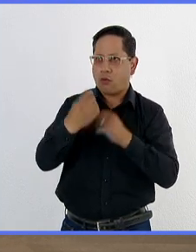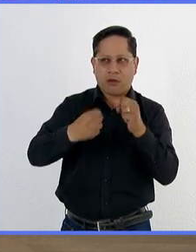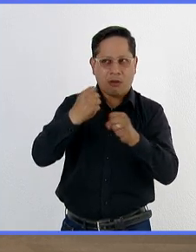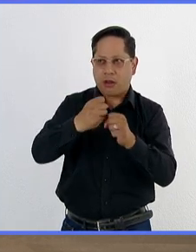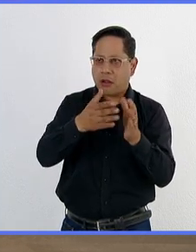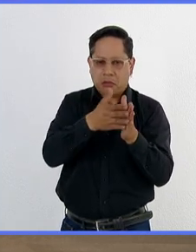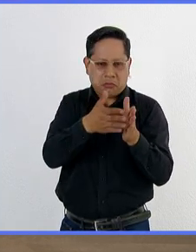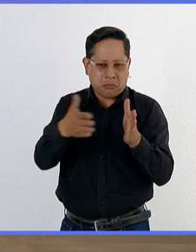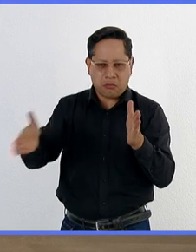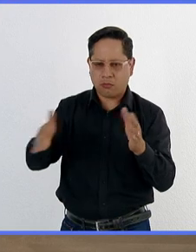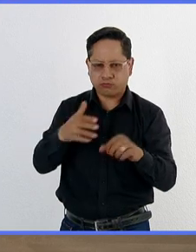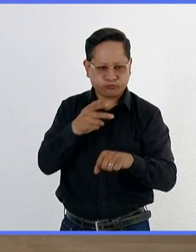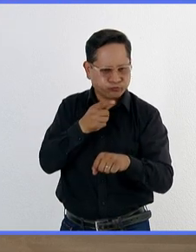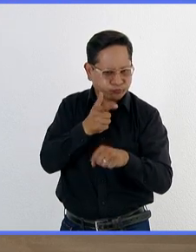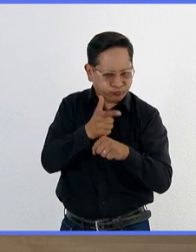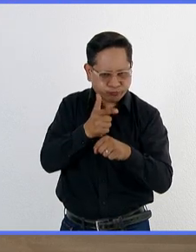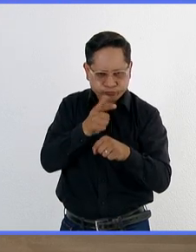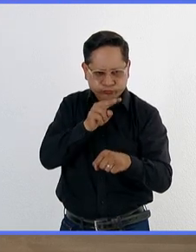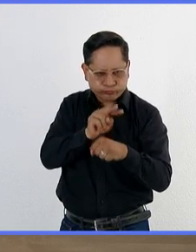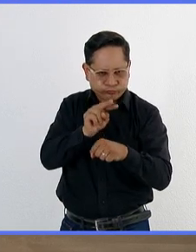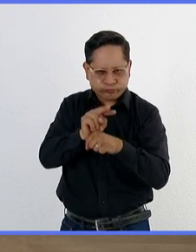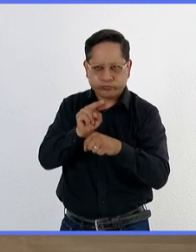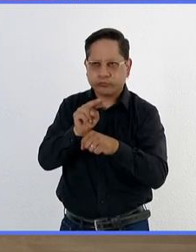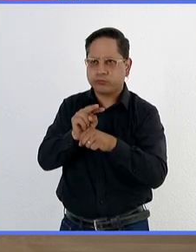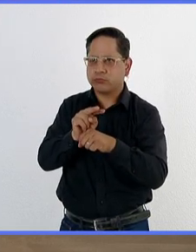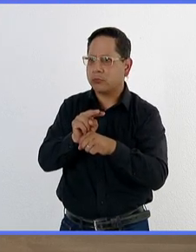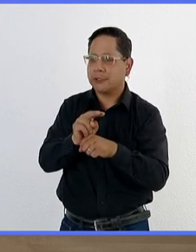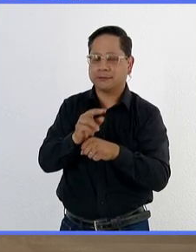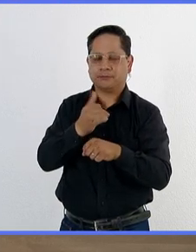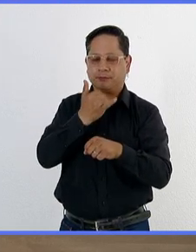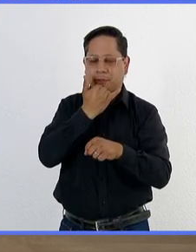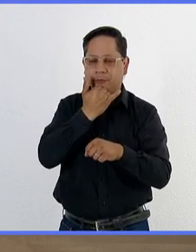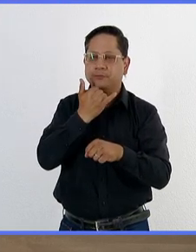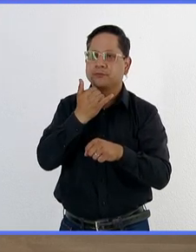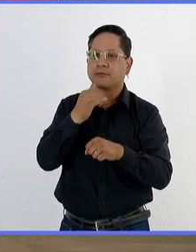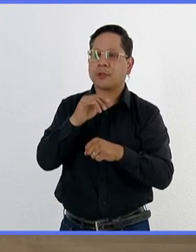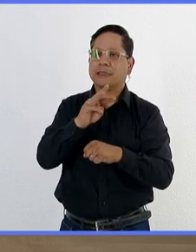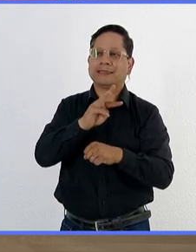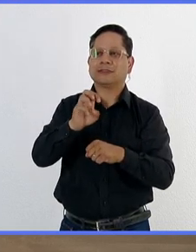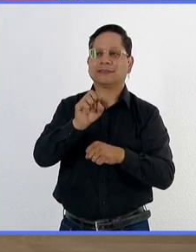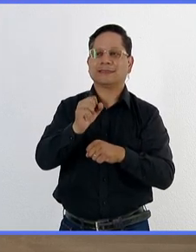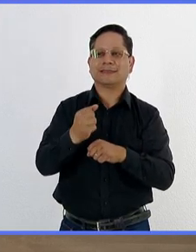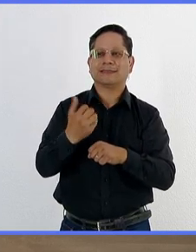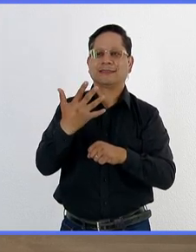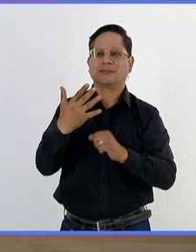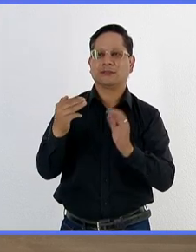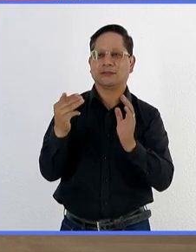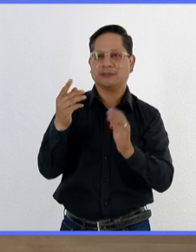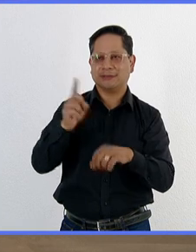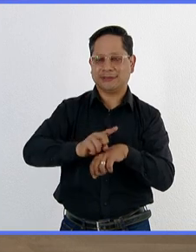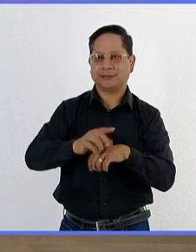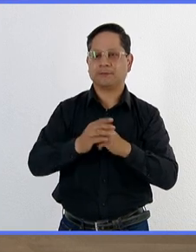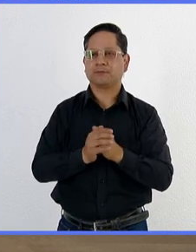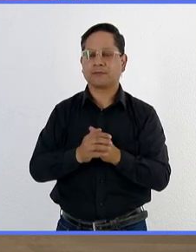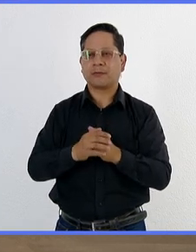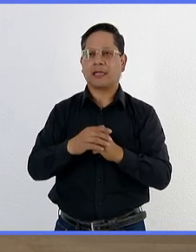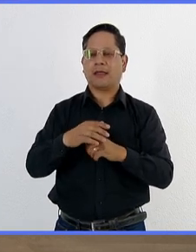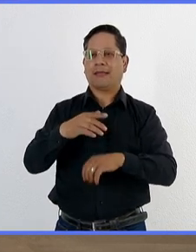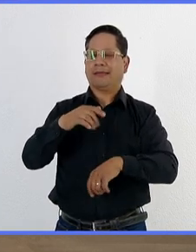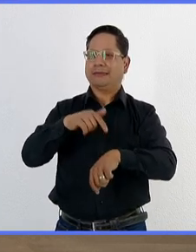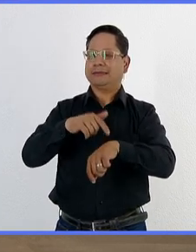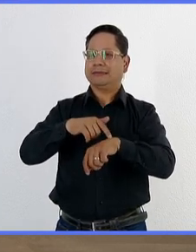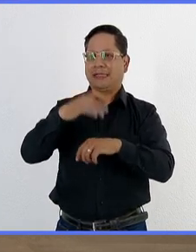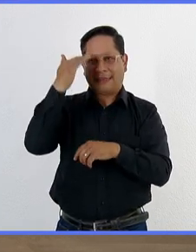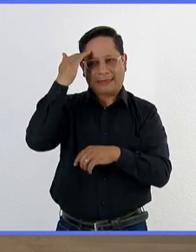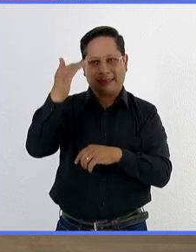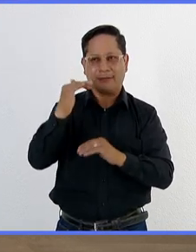atentos y en observación durante todo... Exactamente. Perdón, durante los 365 días. Nos queda poco tiempo para terminar, Maritza, y me gustaría que